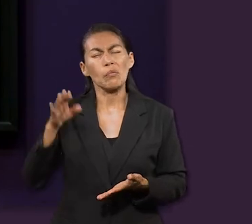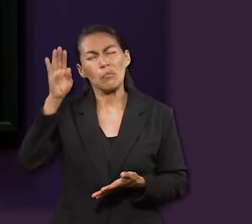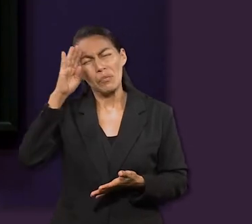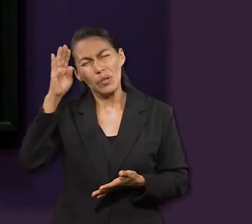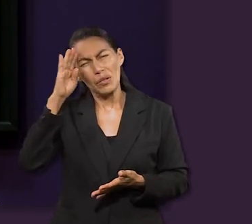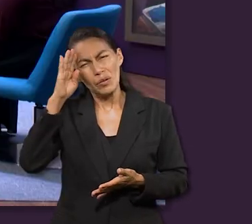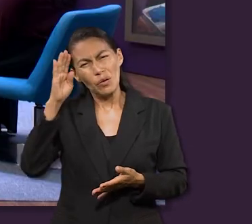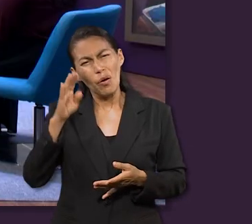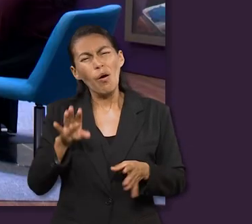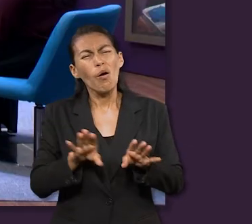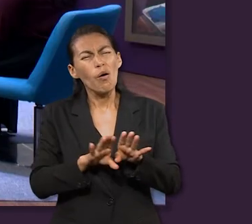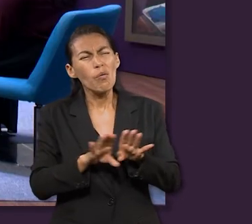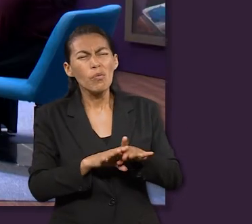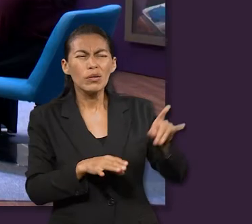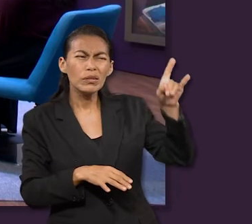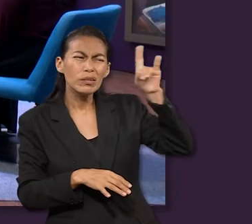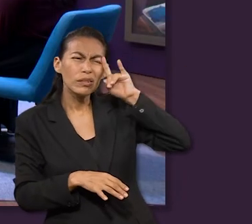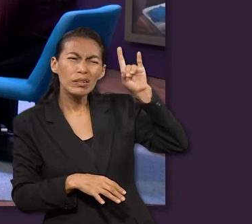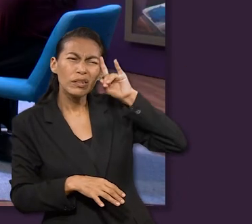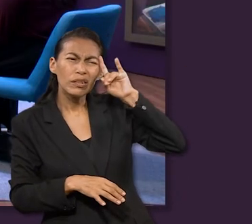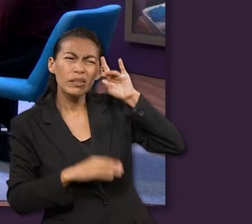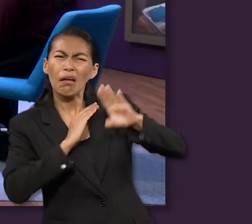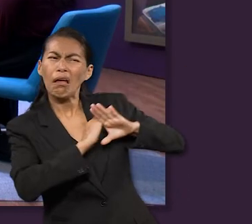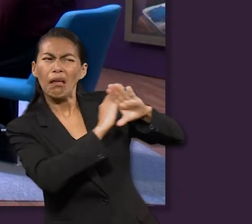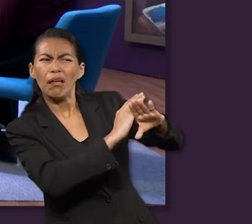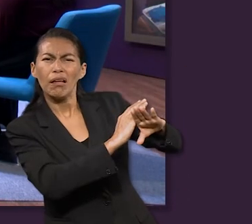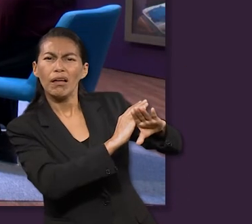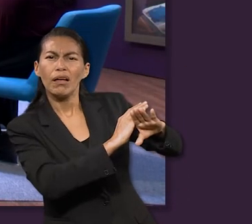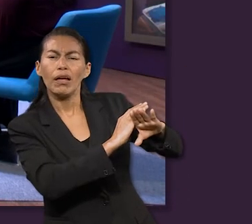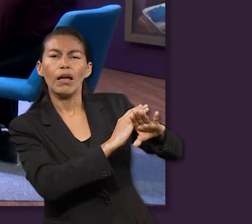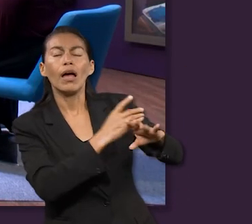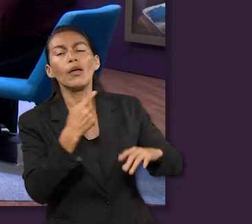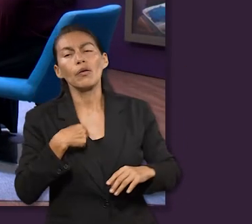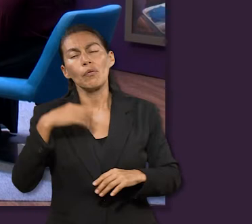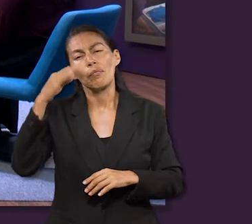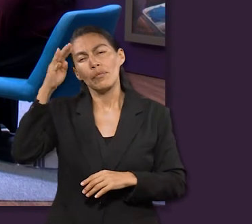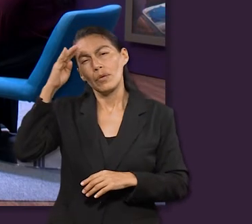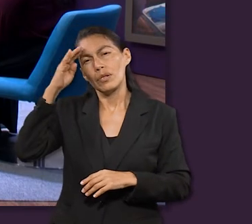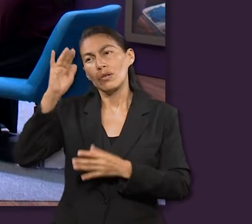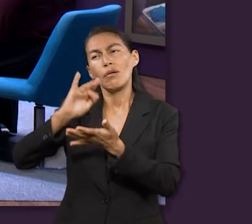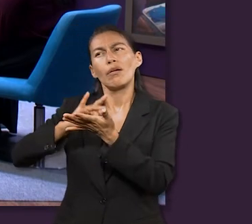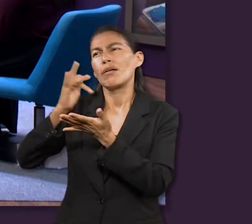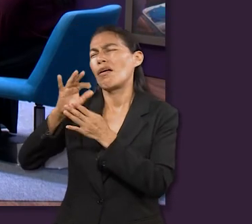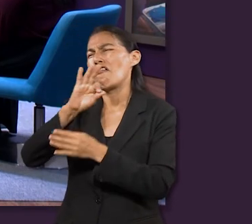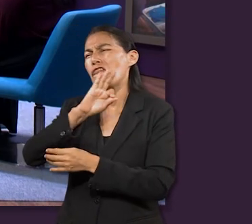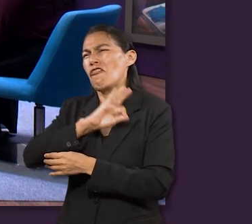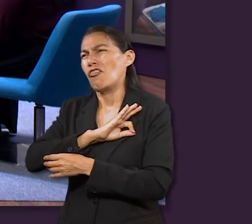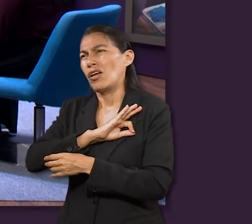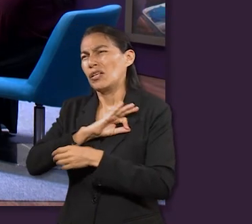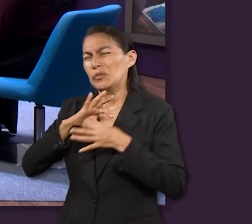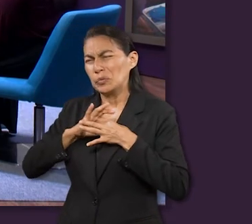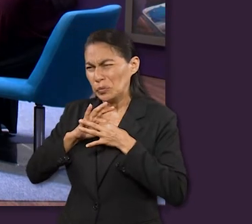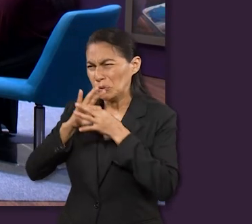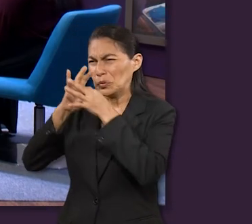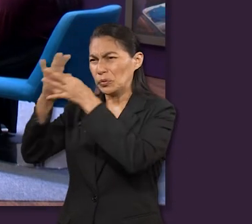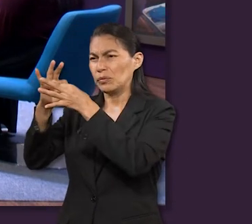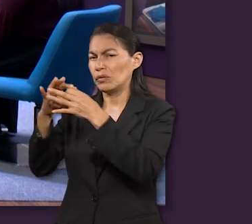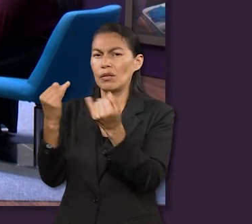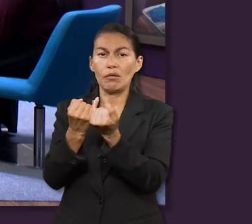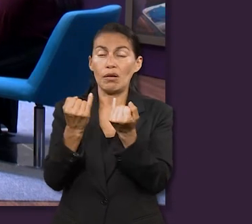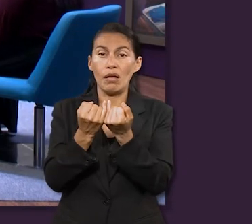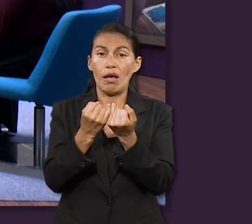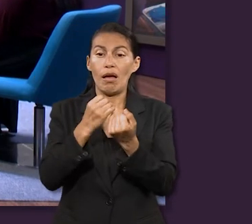la forma en que podemos resistir esta acechanza es a través de la fe, a través del ejercicio de la fe, como ha referido